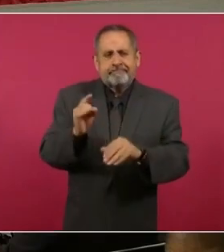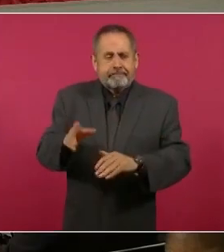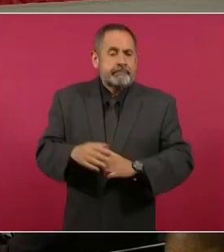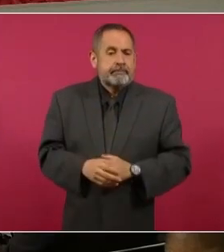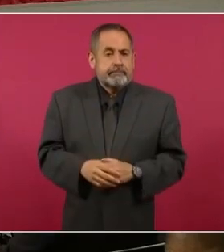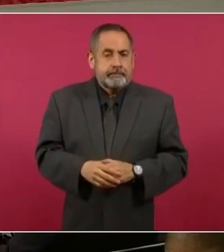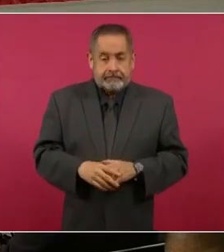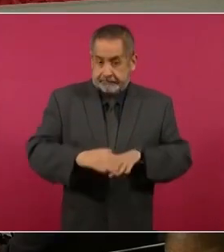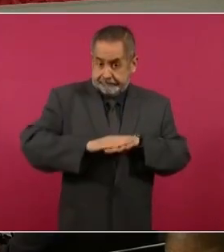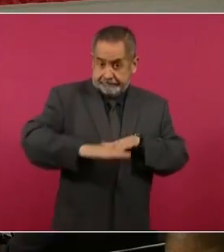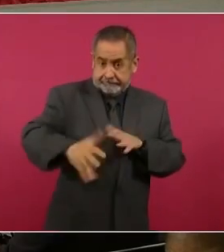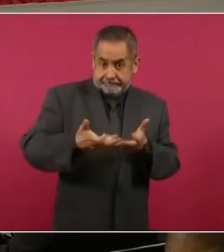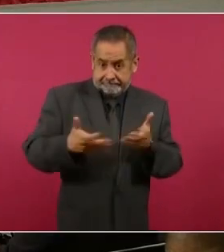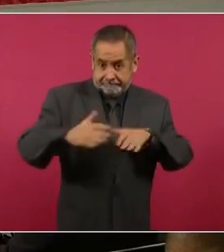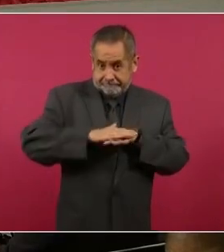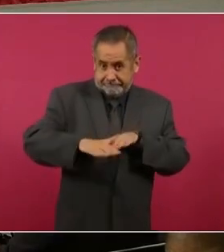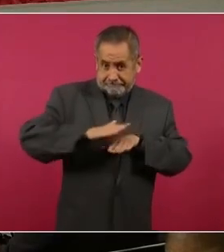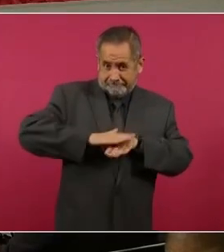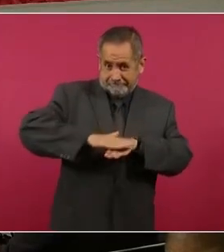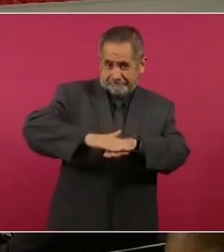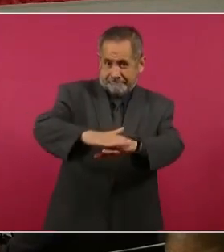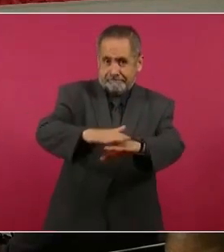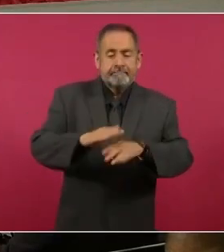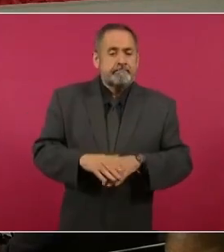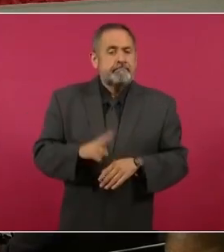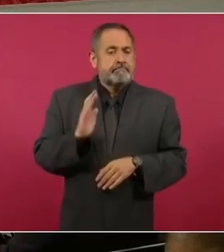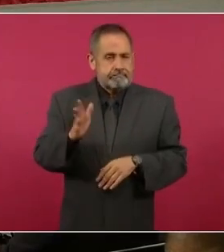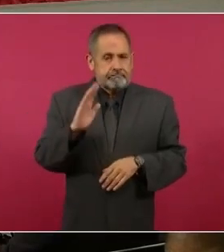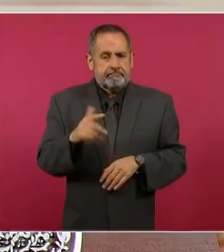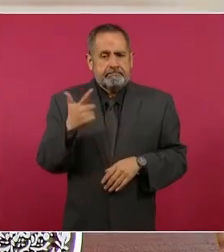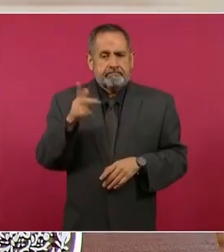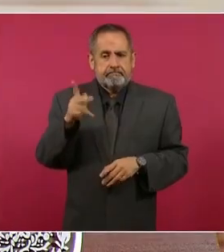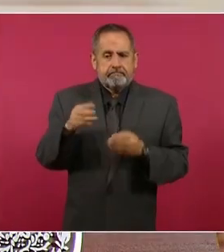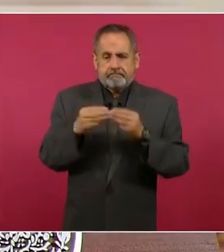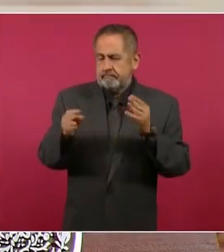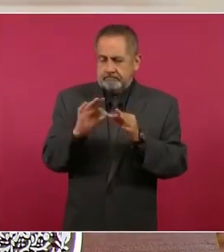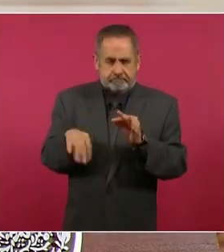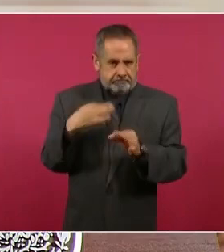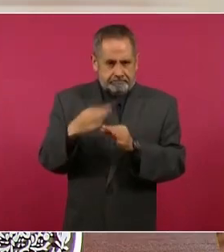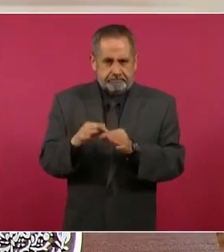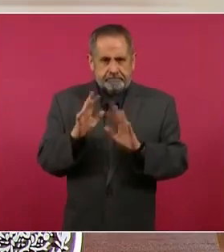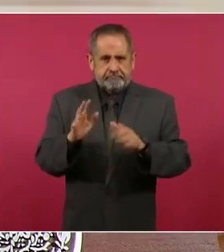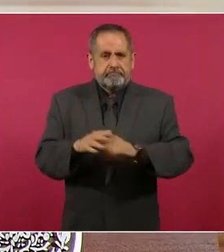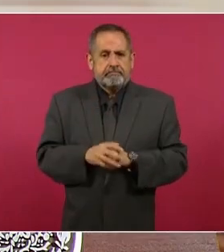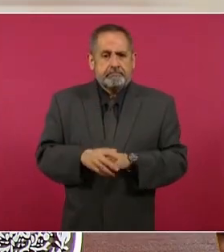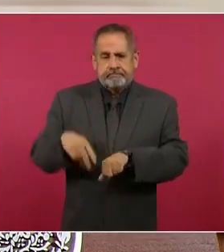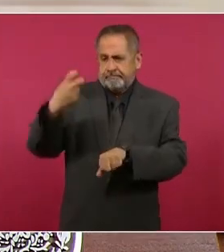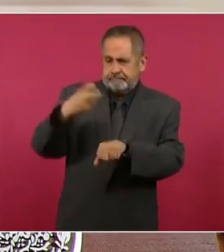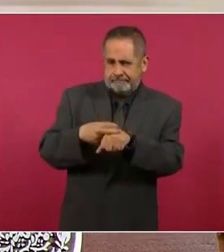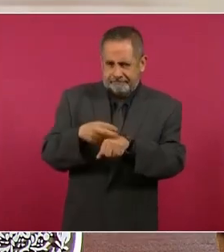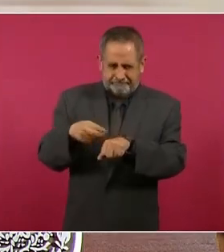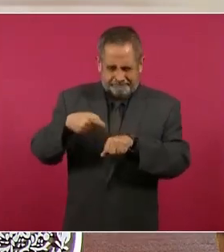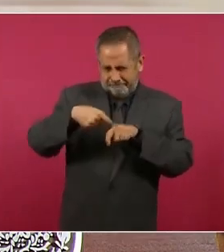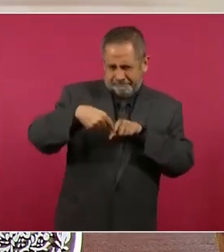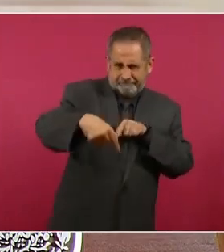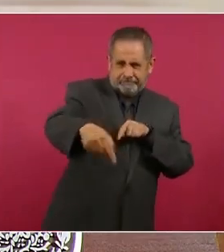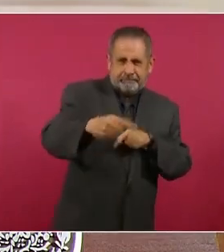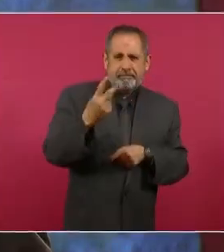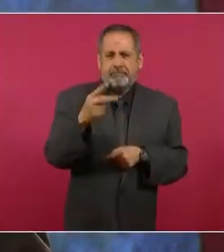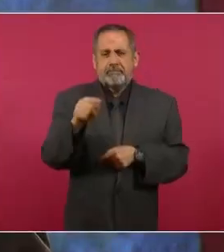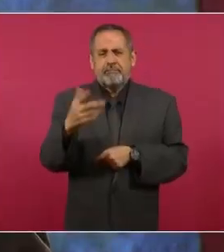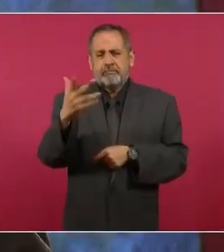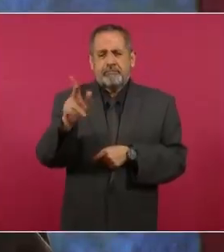del Terraplén, ya tenemos ya más de siete kilómetros conformados, la Losa de Concreto ya lleva más de 2.5